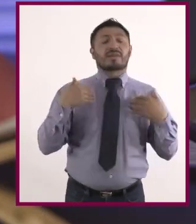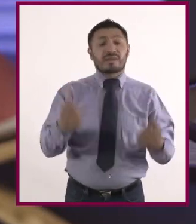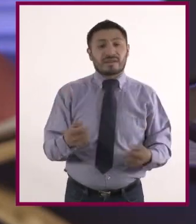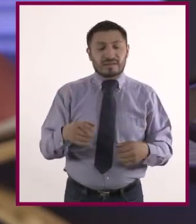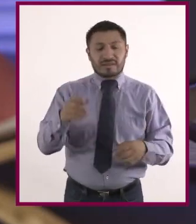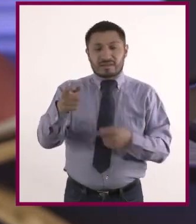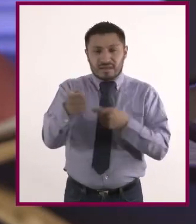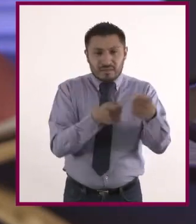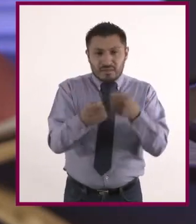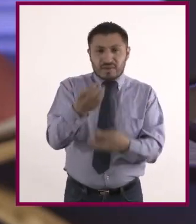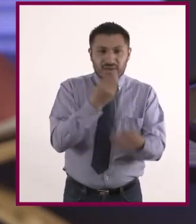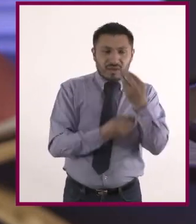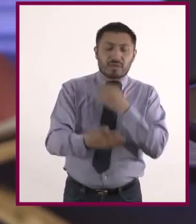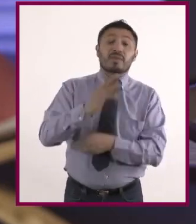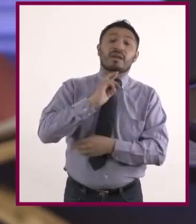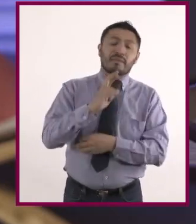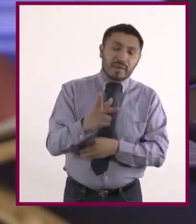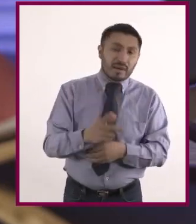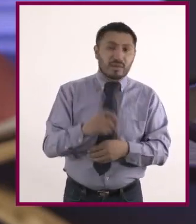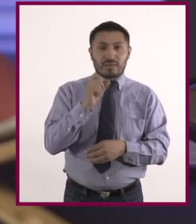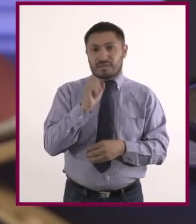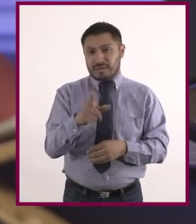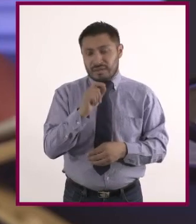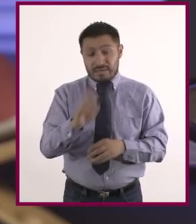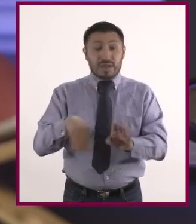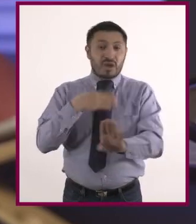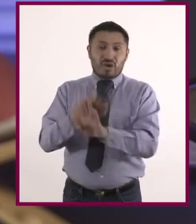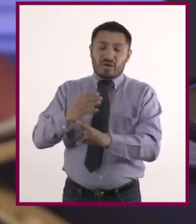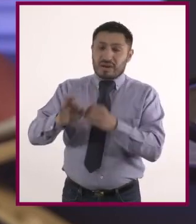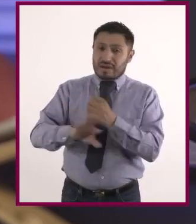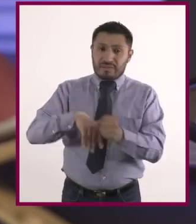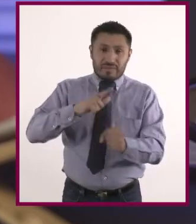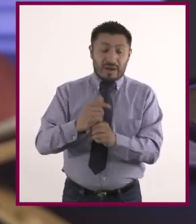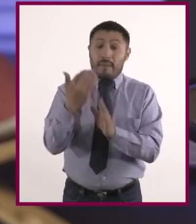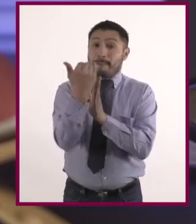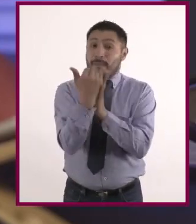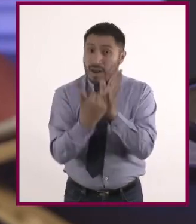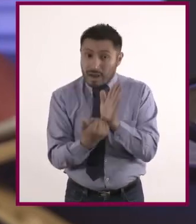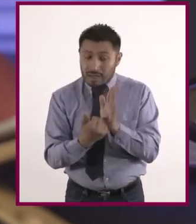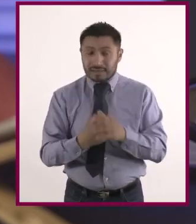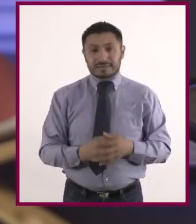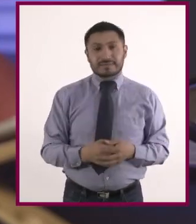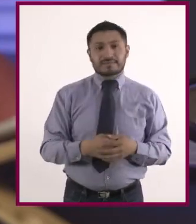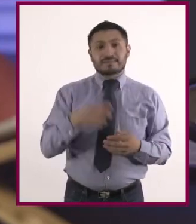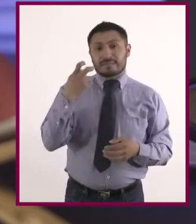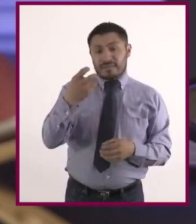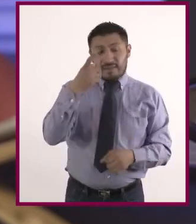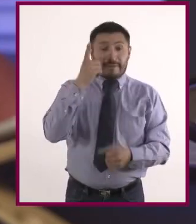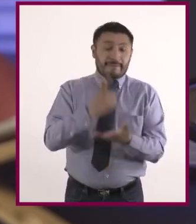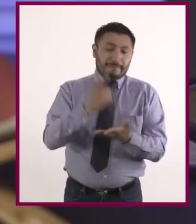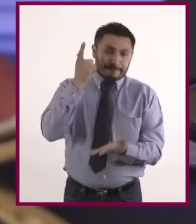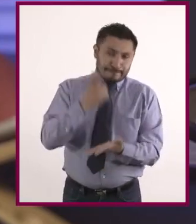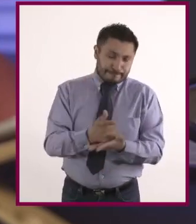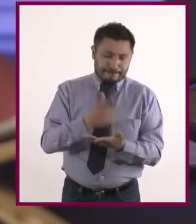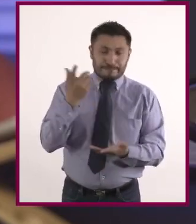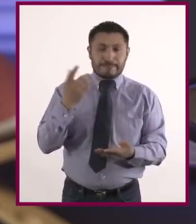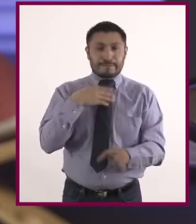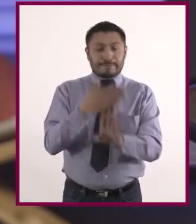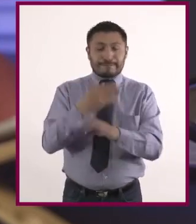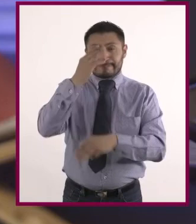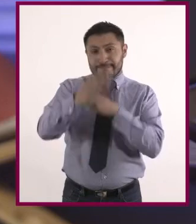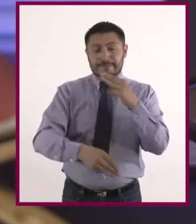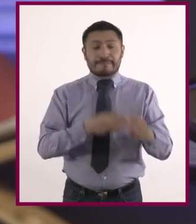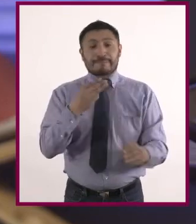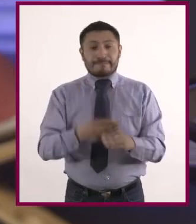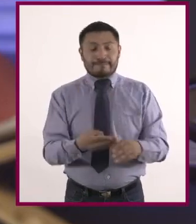exigiendo un cambio en esa forma de producción que además de implicar un maltrato innecesario a los animales, ha venido arrozando con el planeta que es de todas y todos los seres